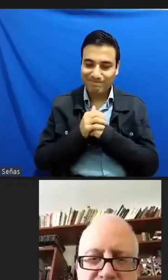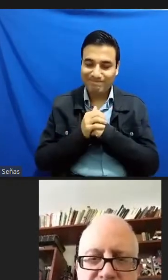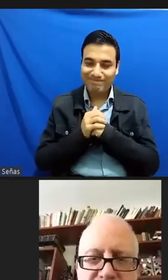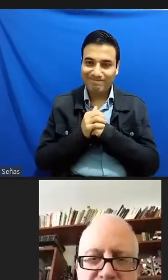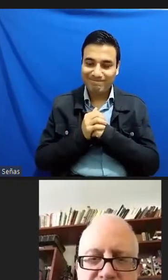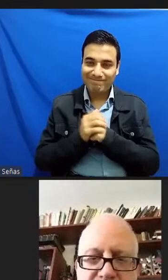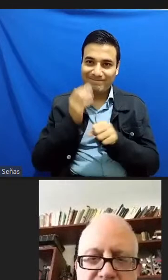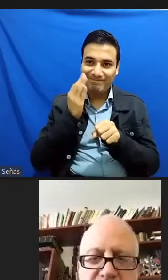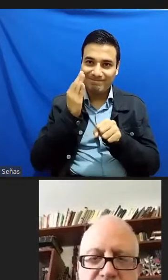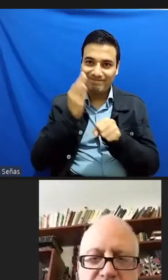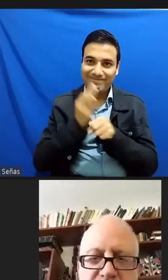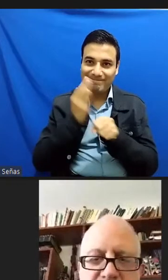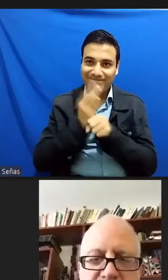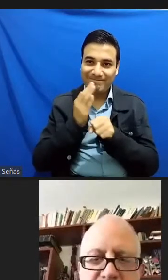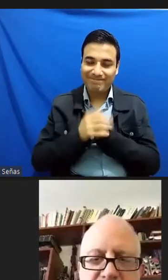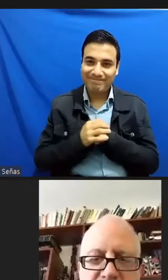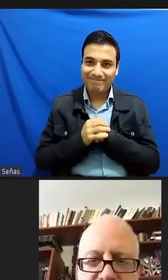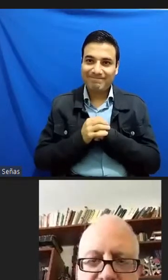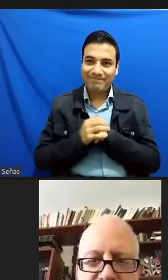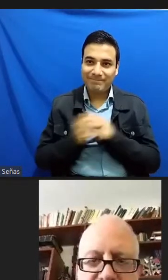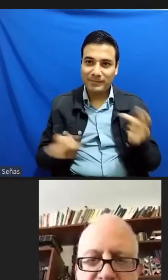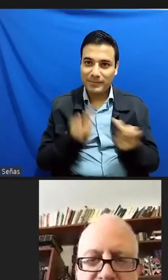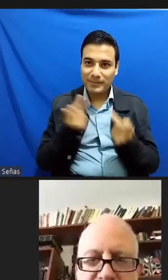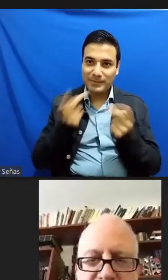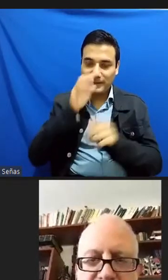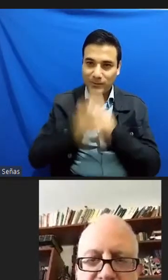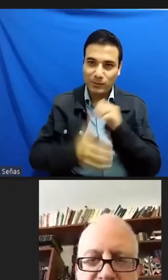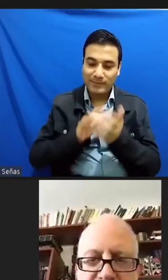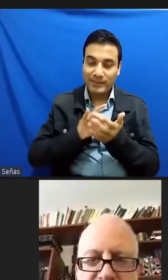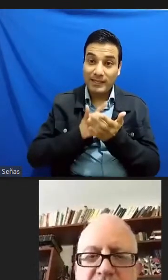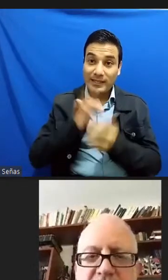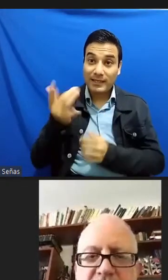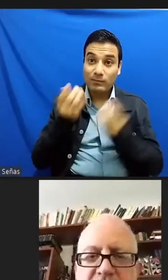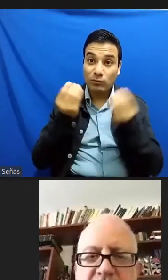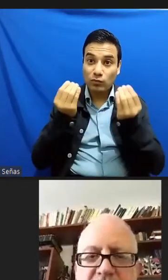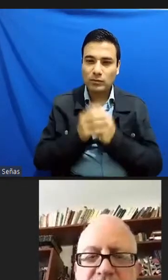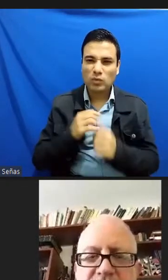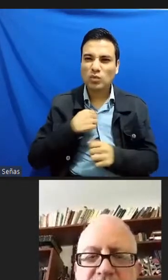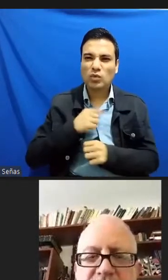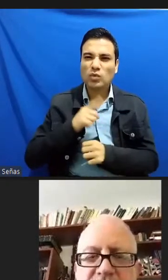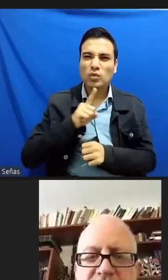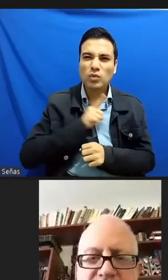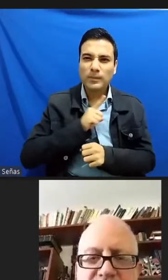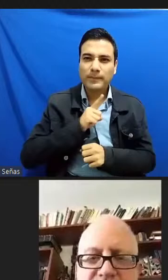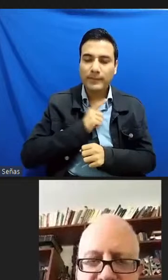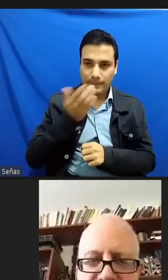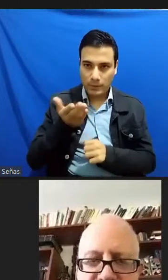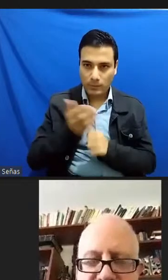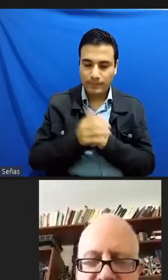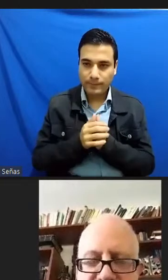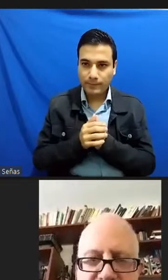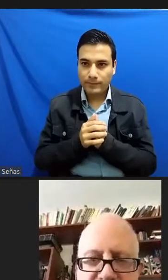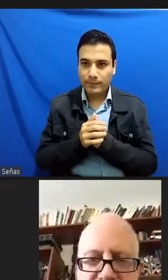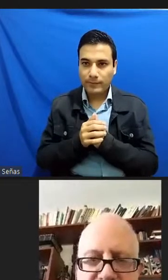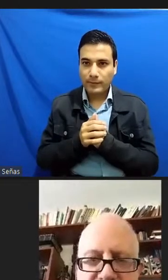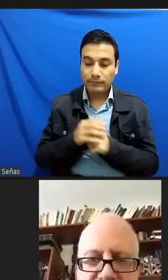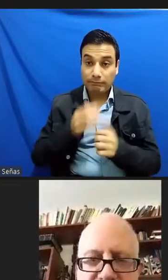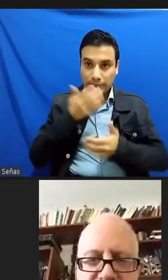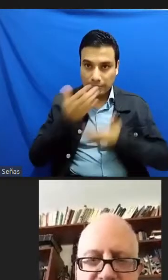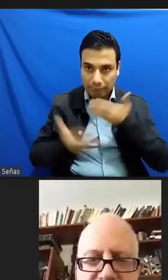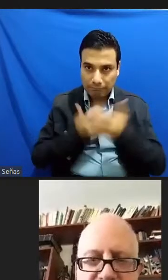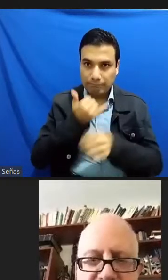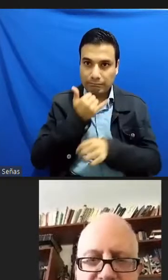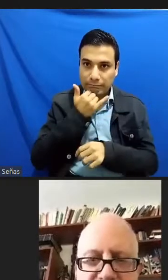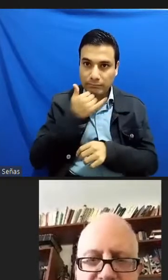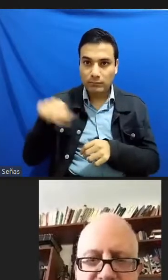este momento de preguntas y respuestas muchísimas gracias yo quisiera lo único que quisiera pedir una fuerte disculpa no sé si es que eso